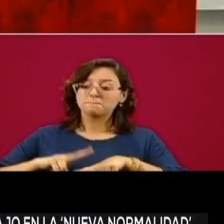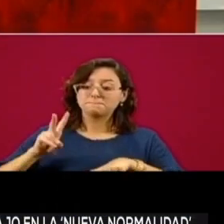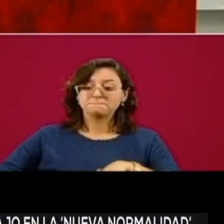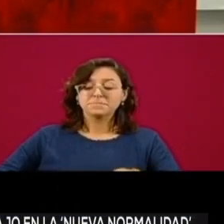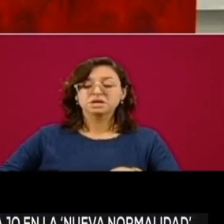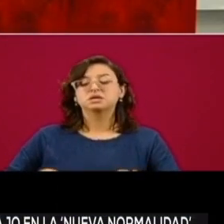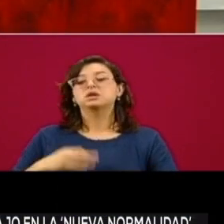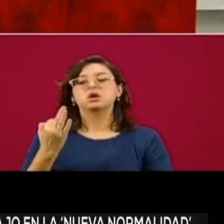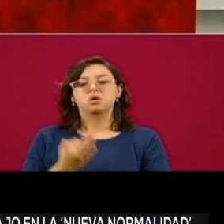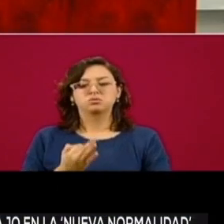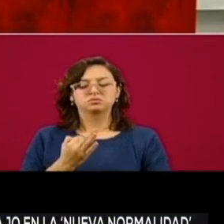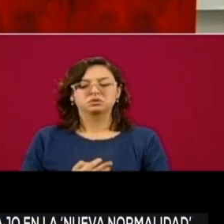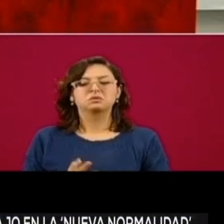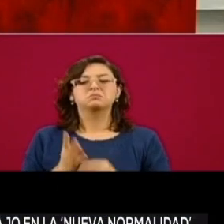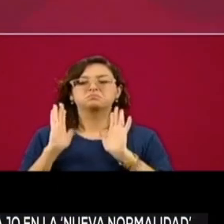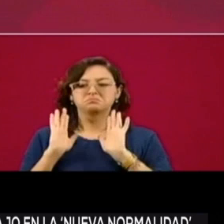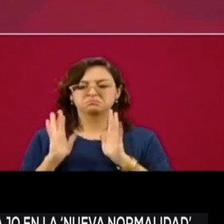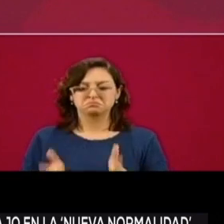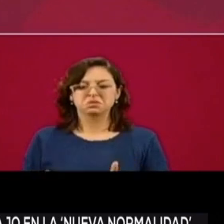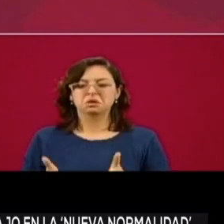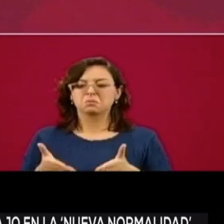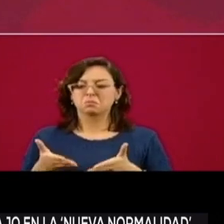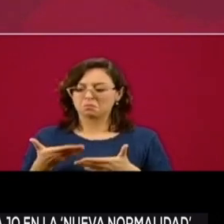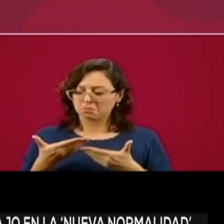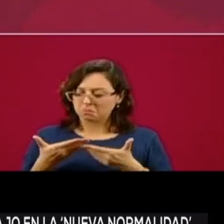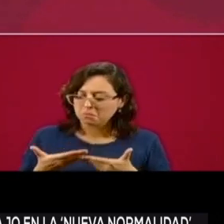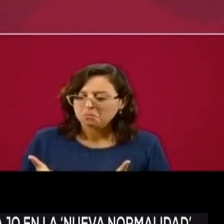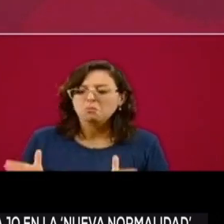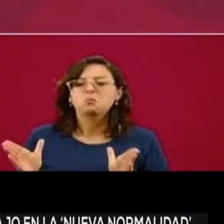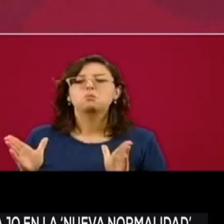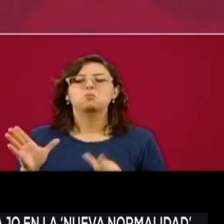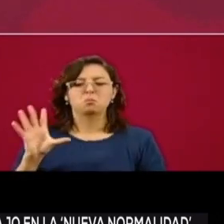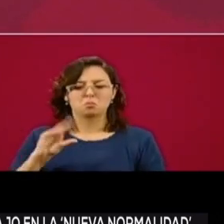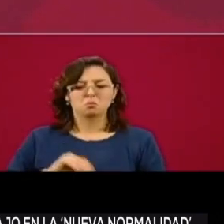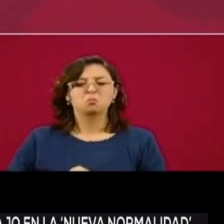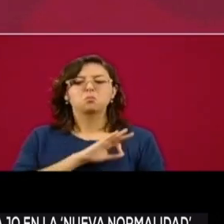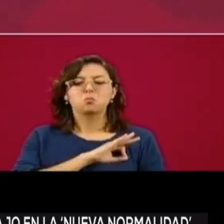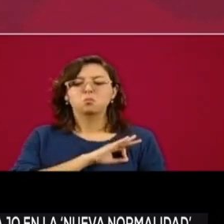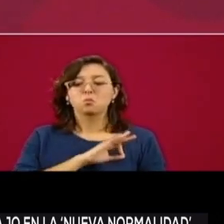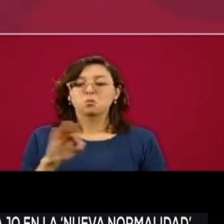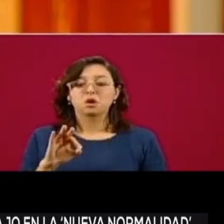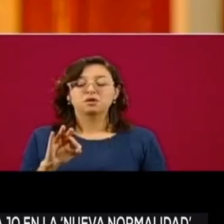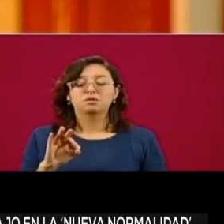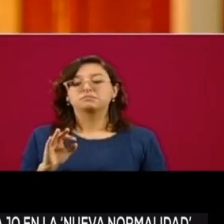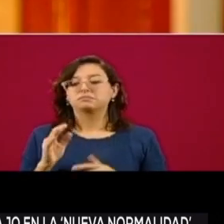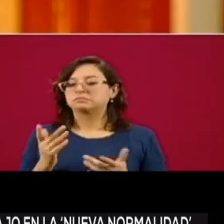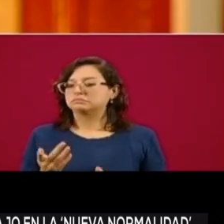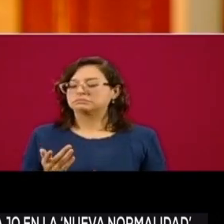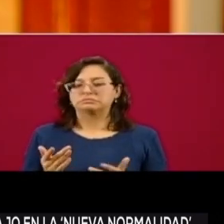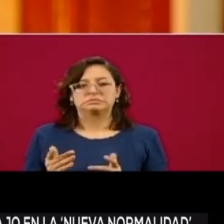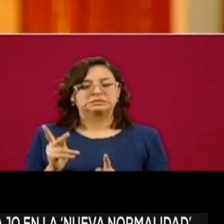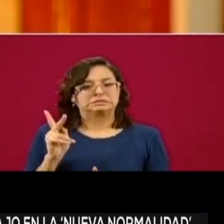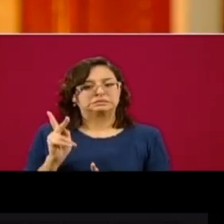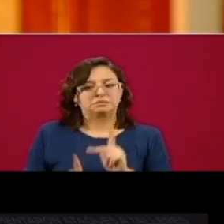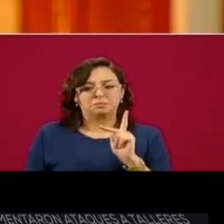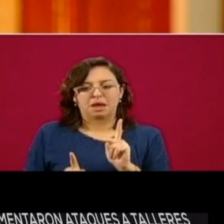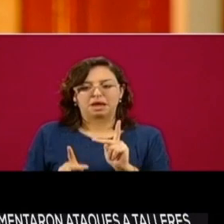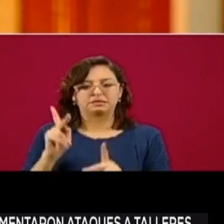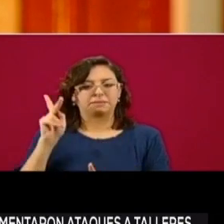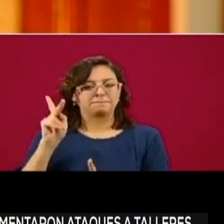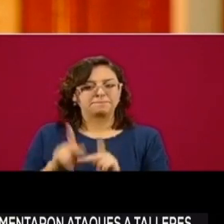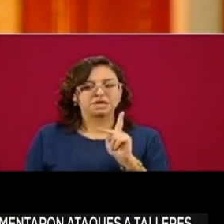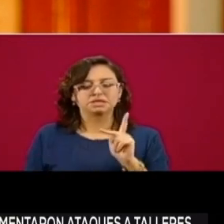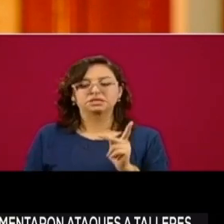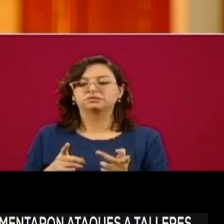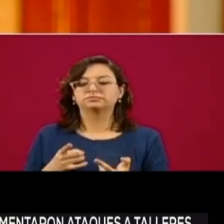cuestionado al subsecretario de Promoción de la Salud, Hugo López-Gatell. Donde él señala que efectivamente,